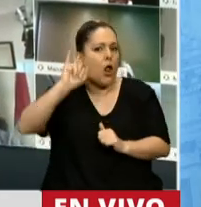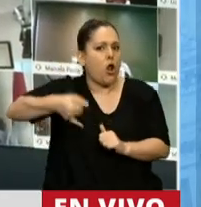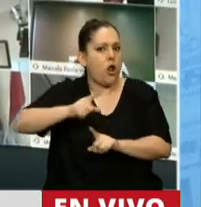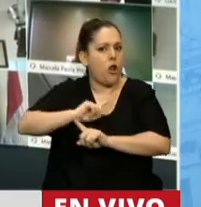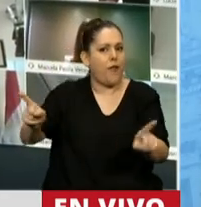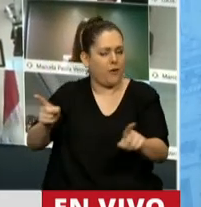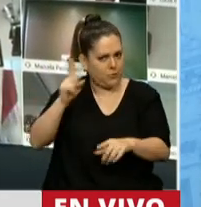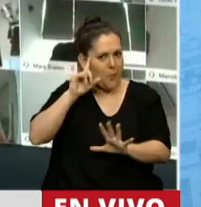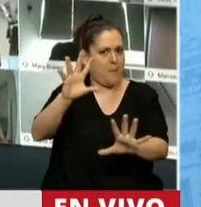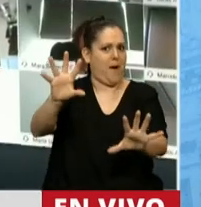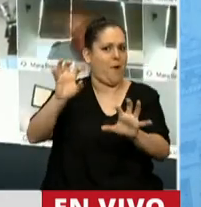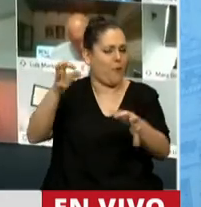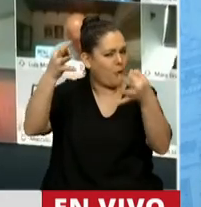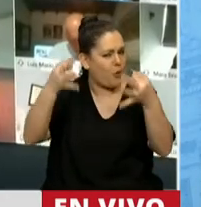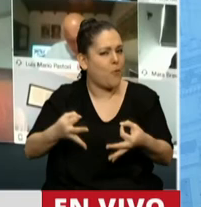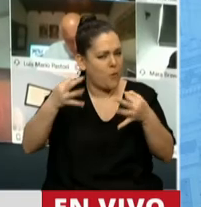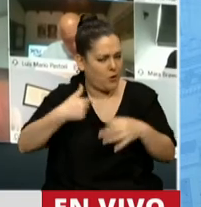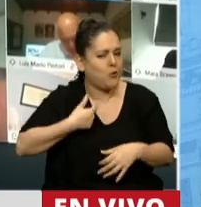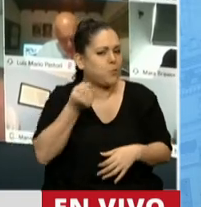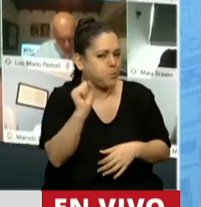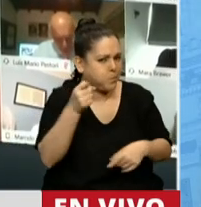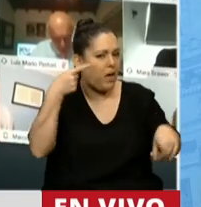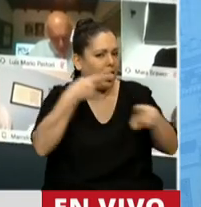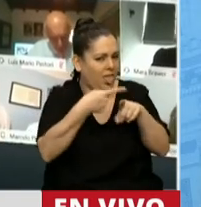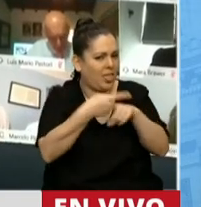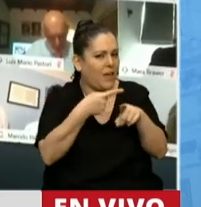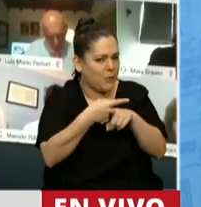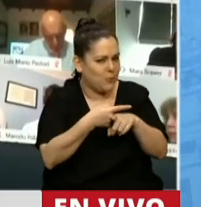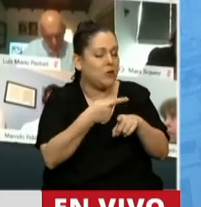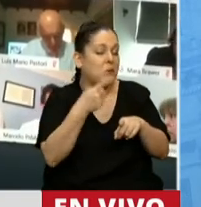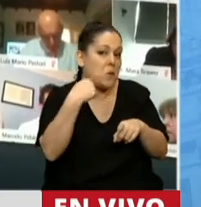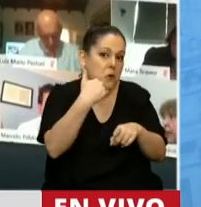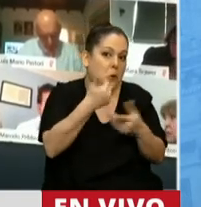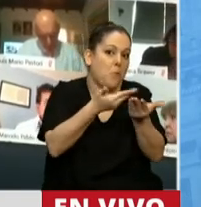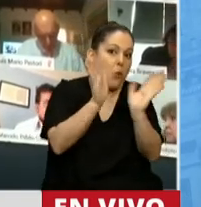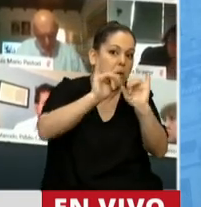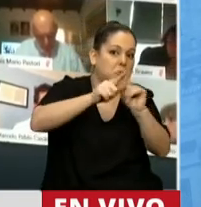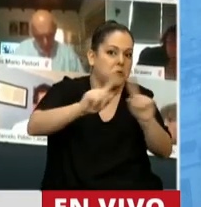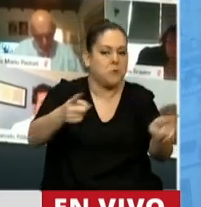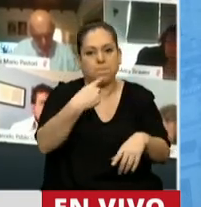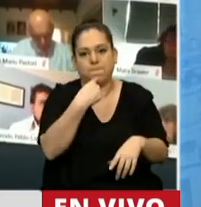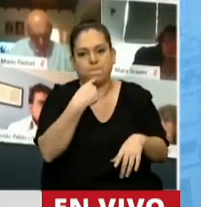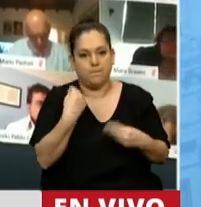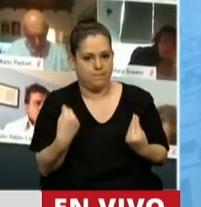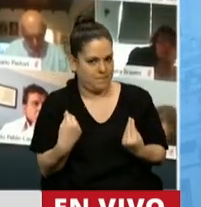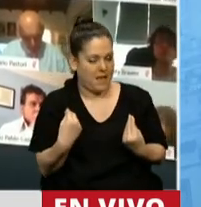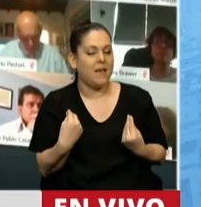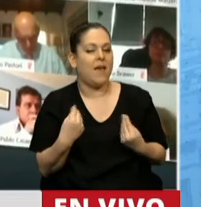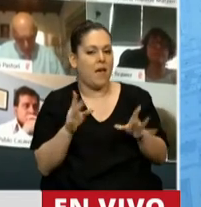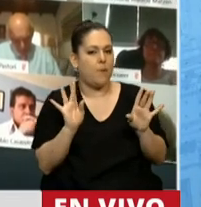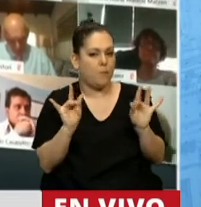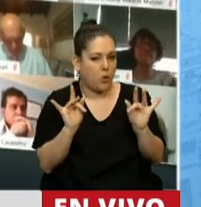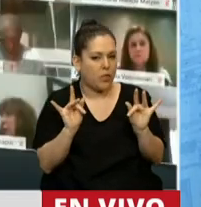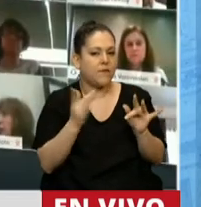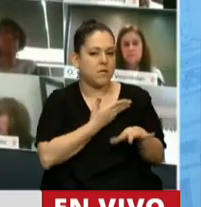Y creo, lo recuerdo bien porque incluso creo que lo he discutido con él y hasta no sé si esto fue público también. Digo, es muy difícil